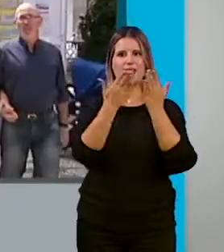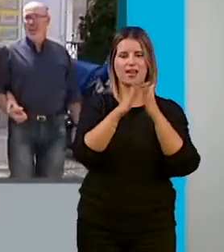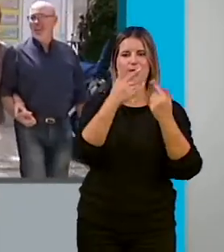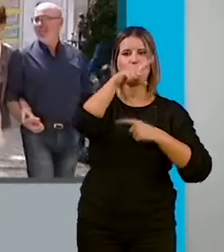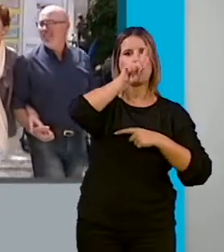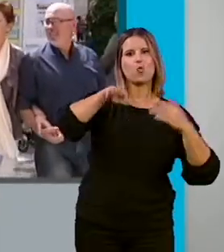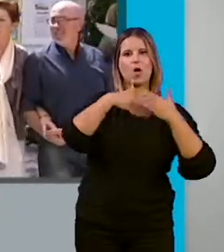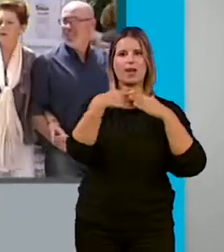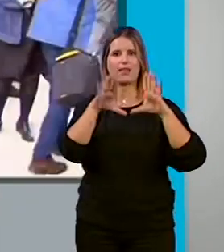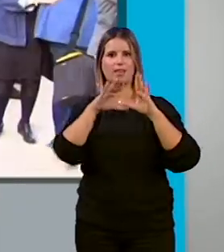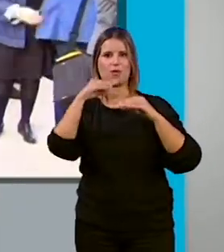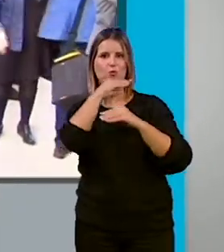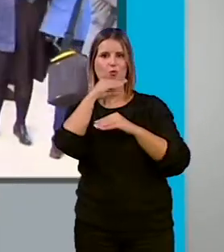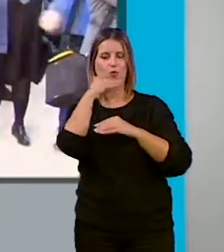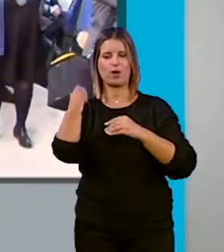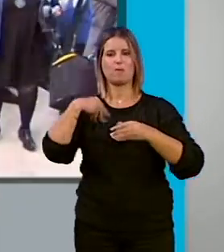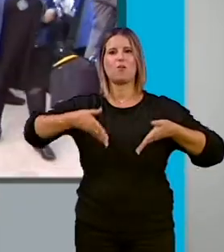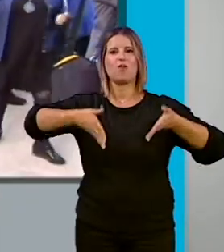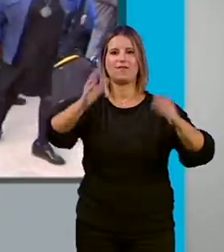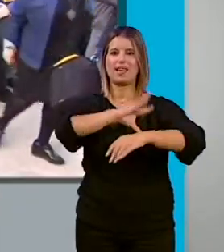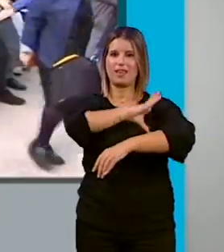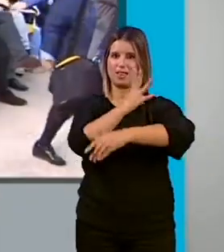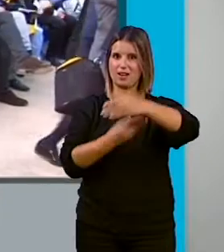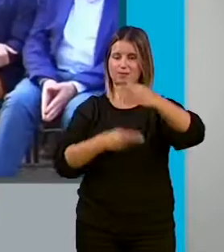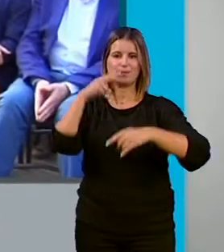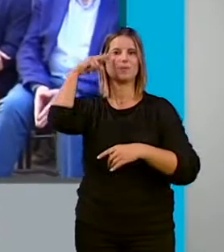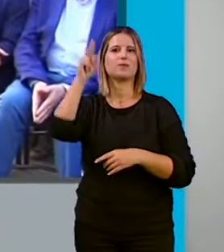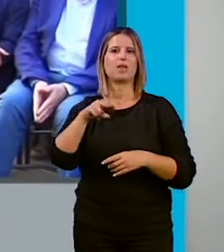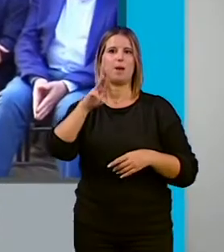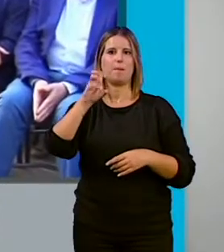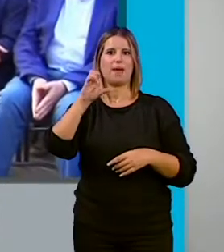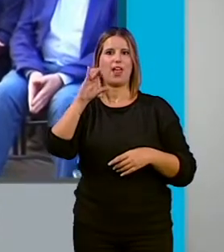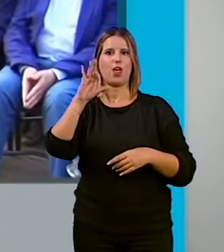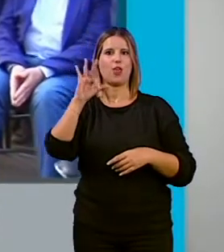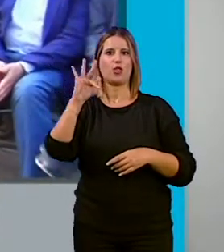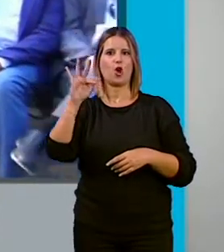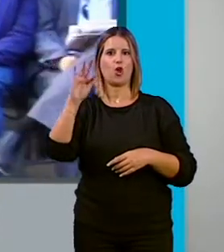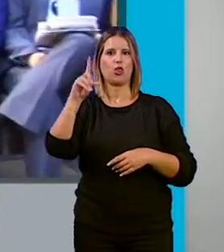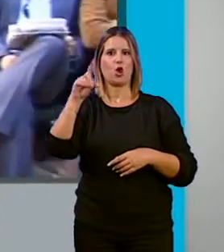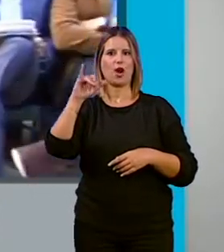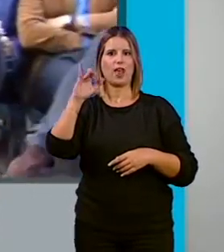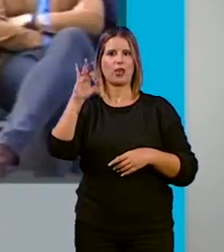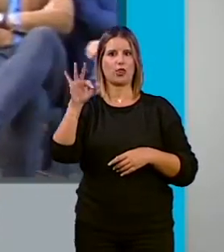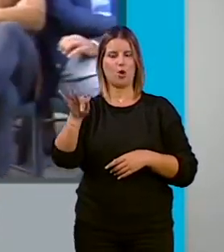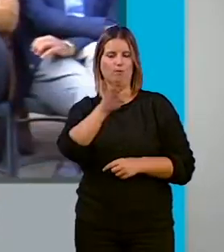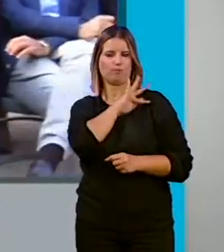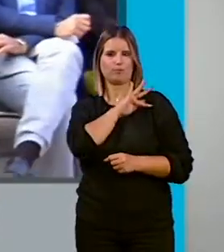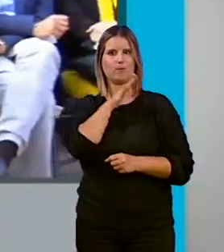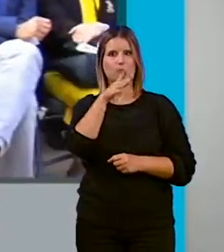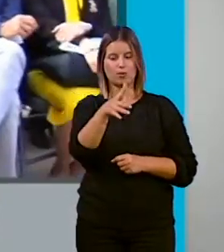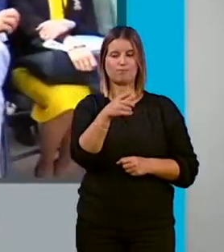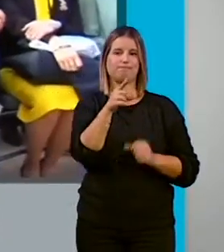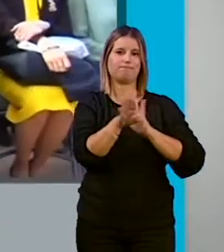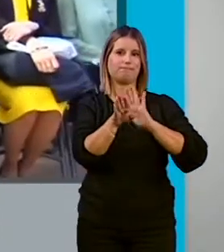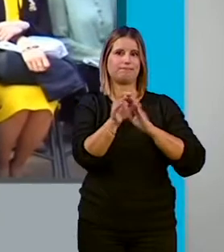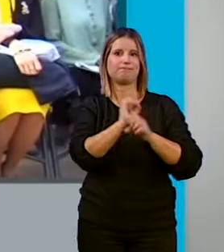en el entorno de la Carrera de la Virgen y reconocerá a Pedro Cerezo Galán, que recibirá su galardón. Condicionada aún por la pandemia del coronavirus,